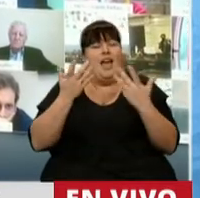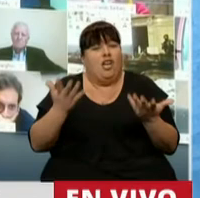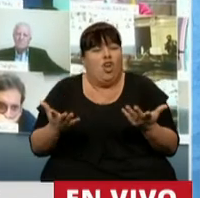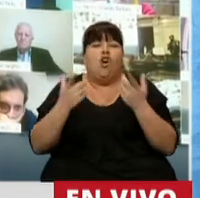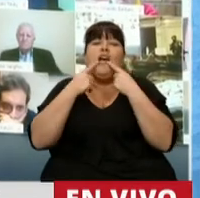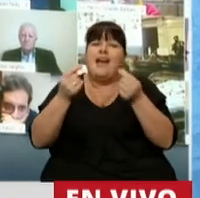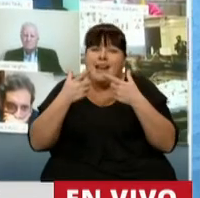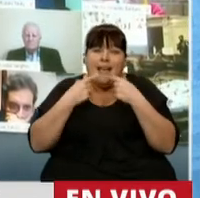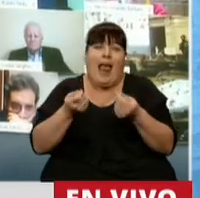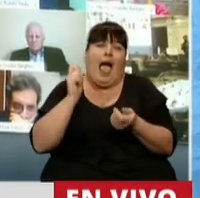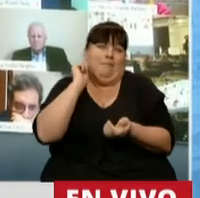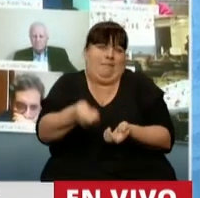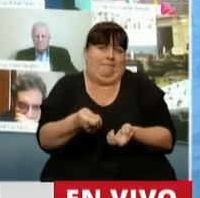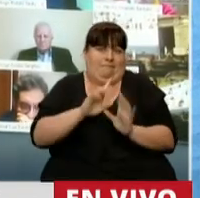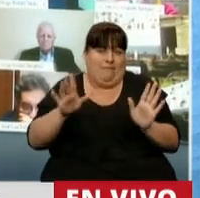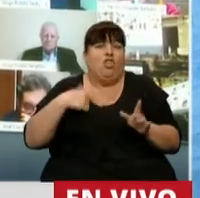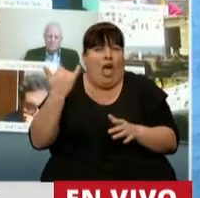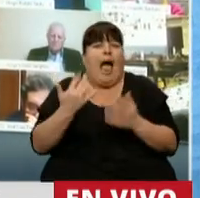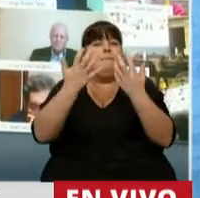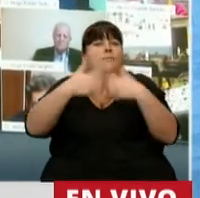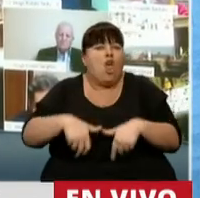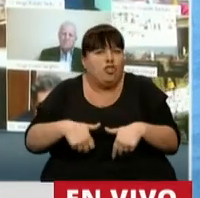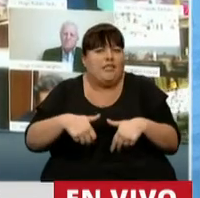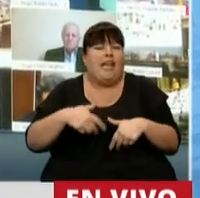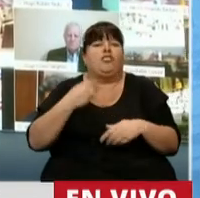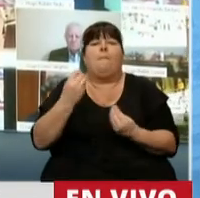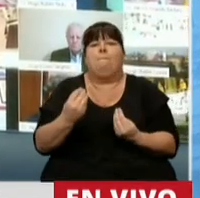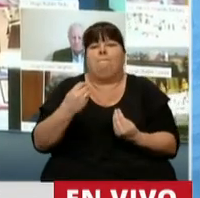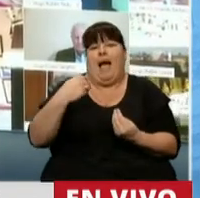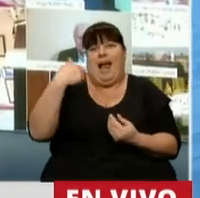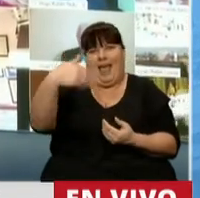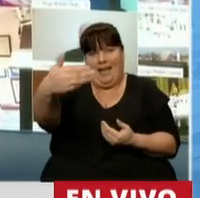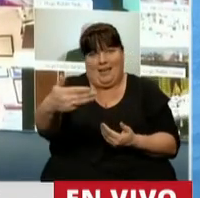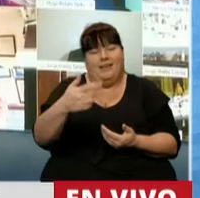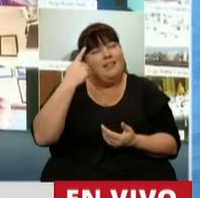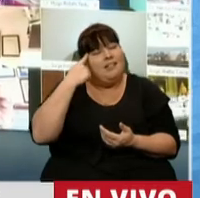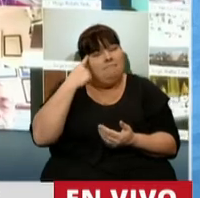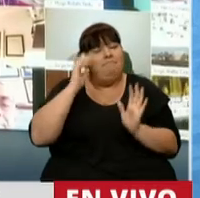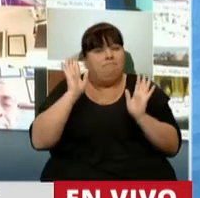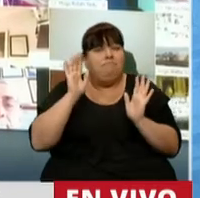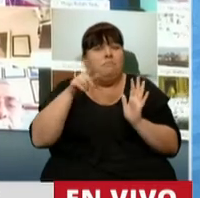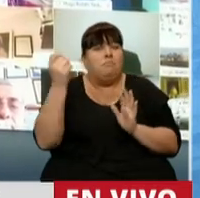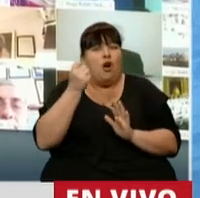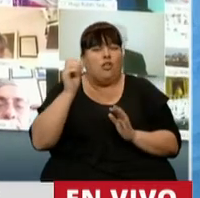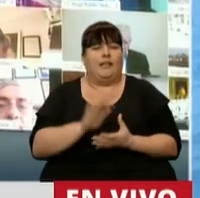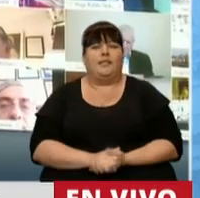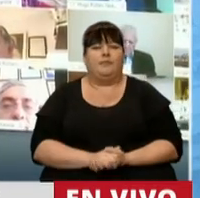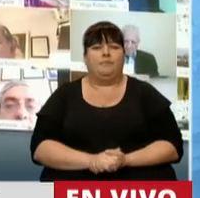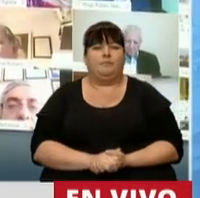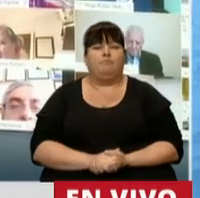reclaman la condonación y nosotros tenemos un proyecto en función de esto que nos parece muy importante.